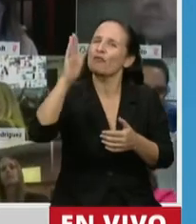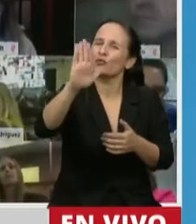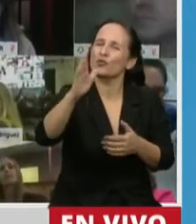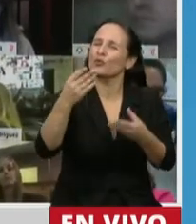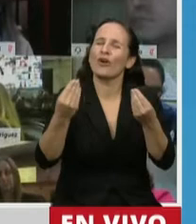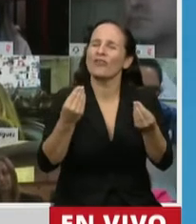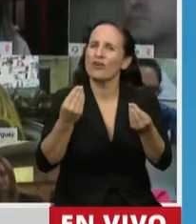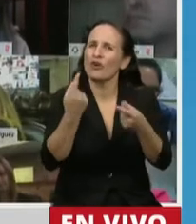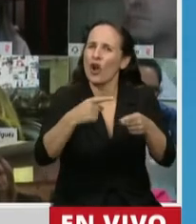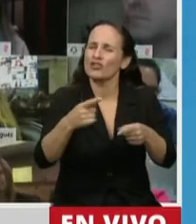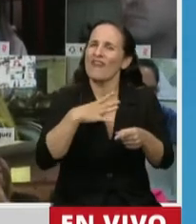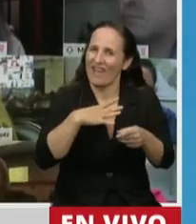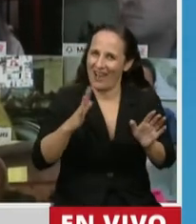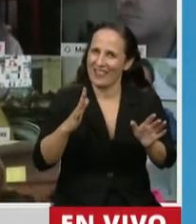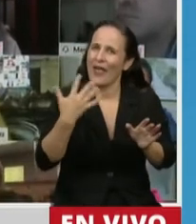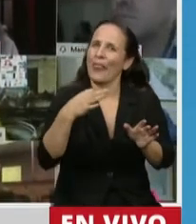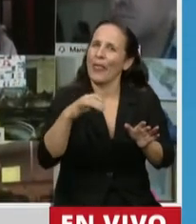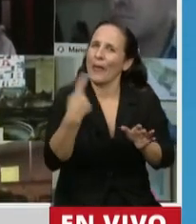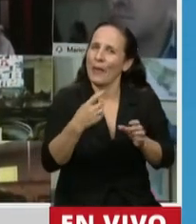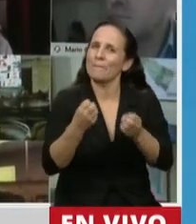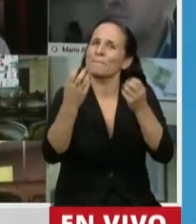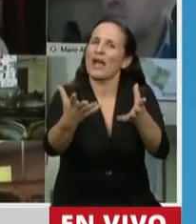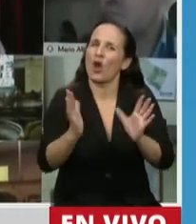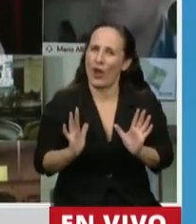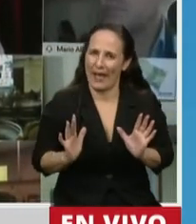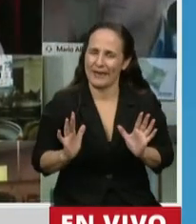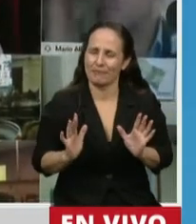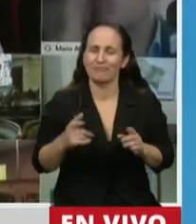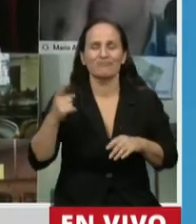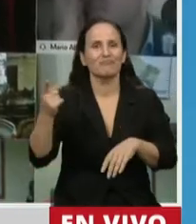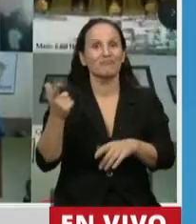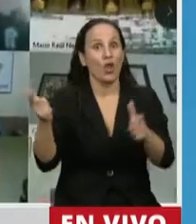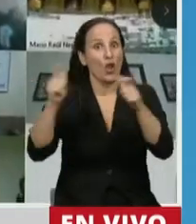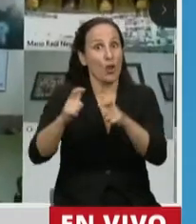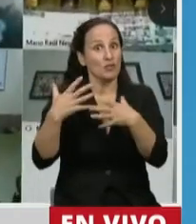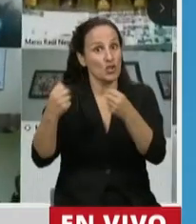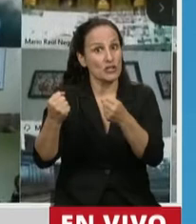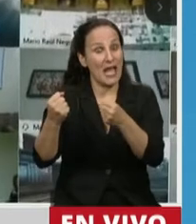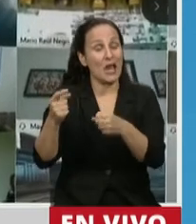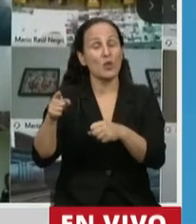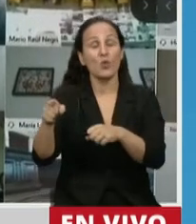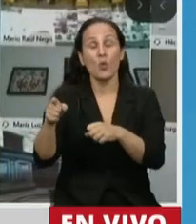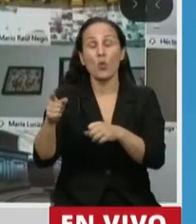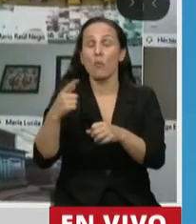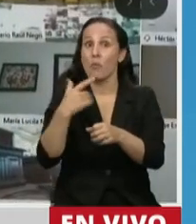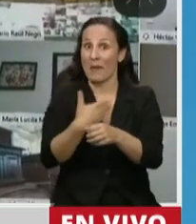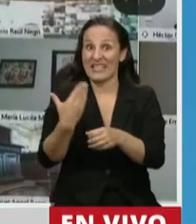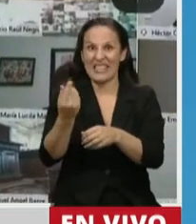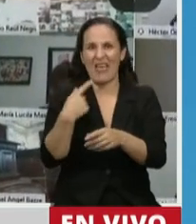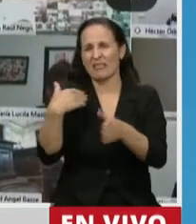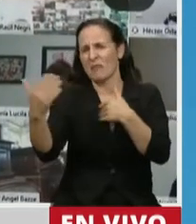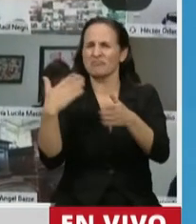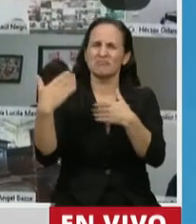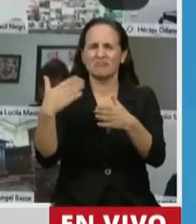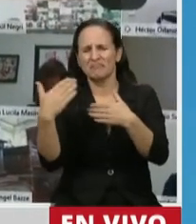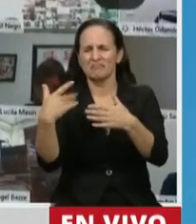muchísimo para mejorar. Y yo le decía, ya hablábamos con el Presidente de la Comisión de Salud, con Pablo Yedlin, que muchas